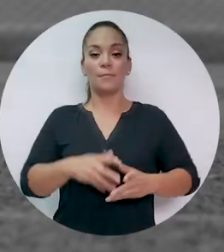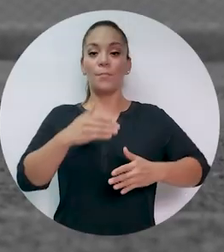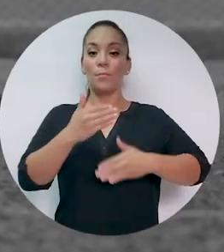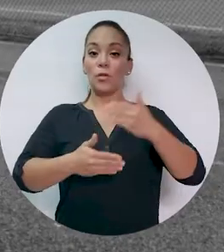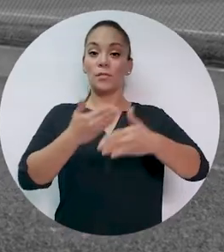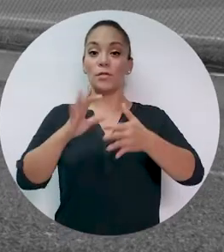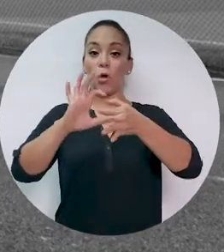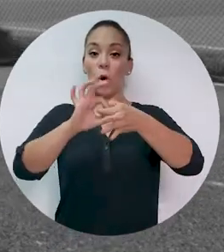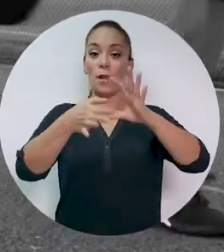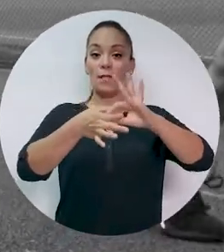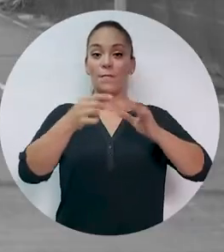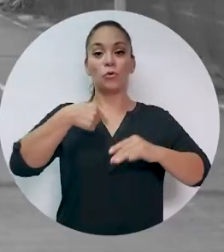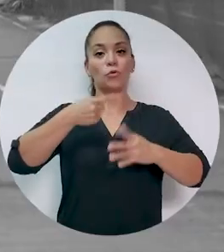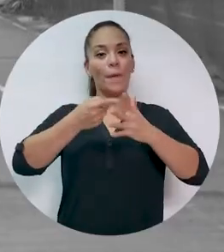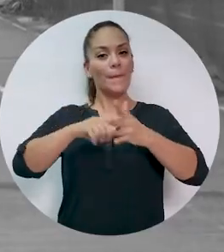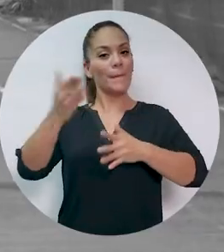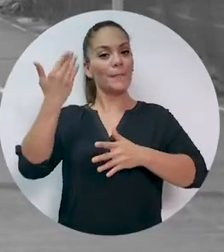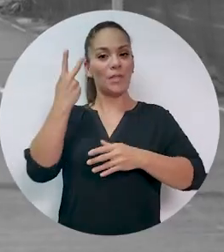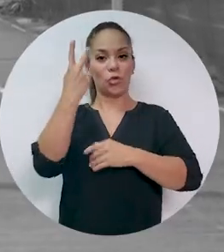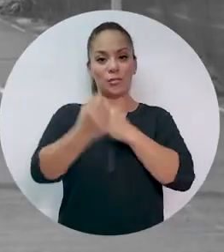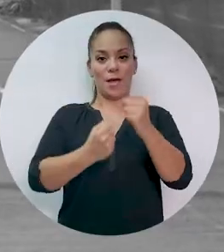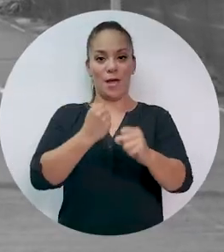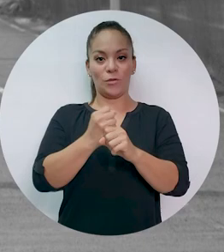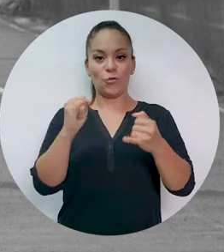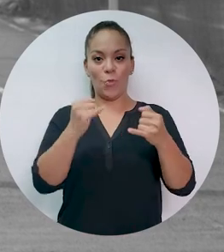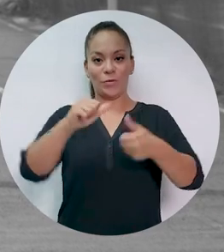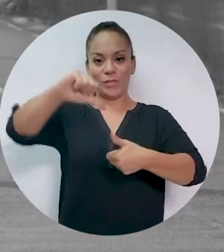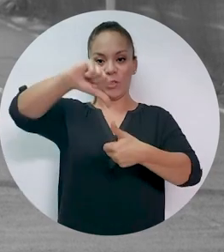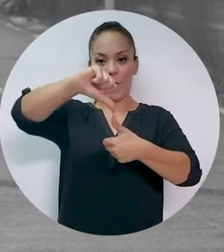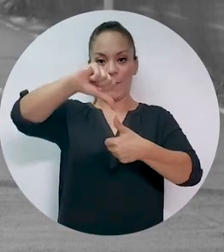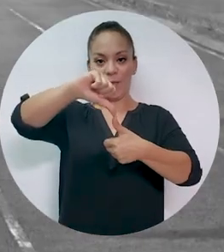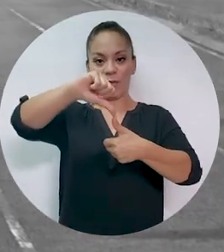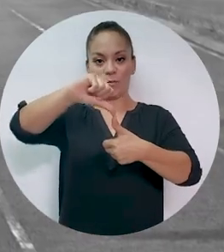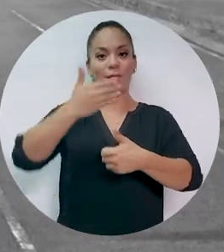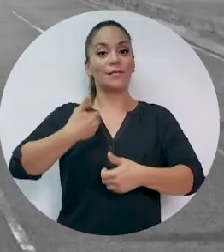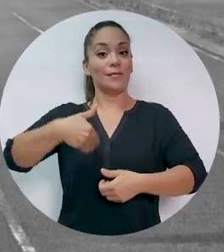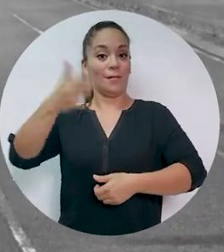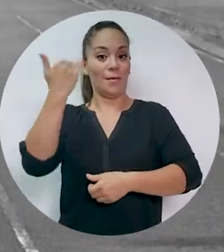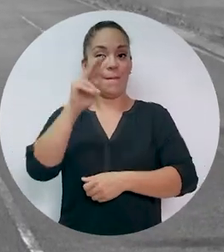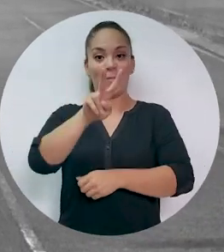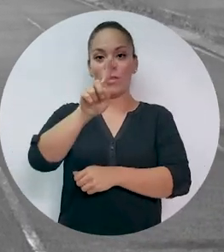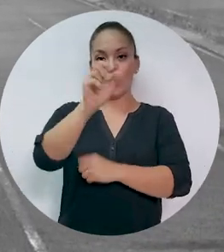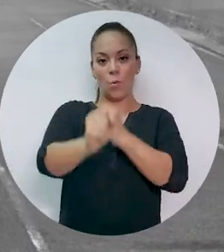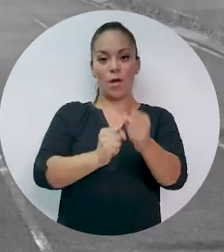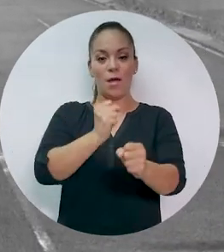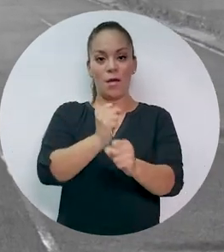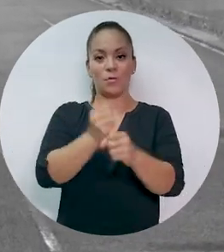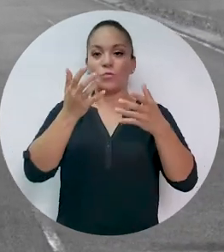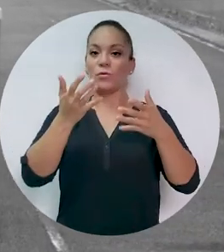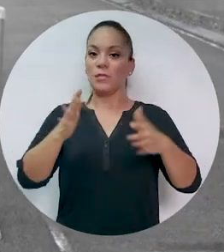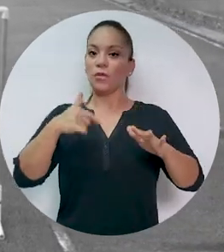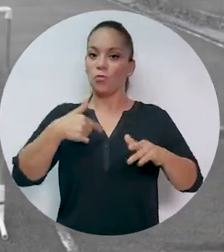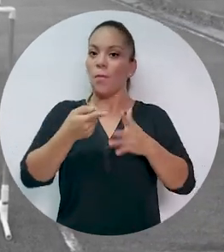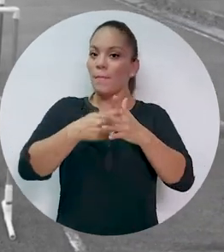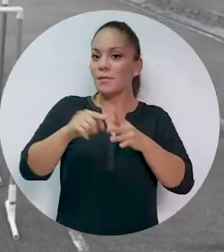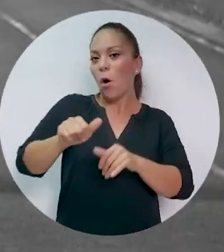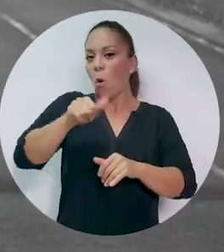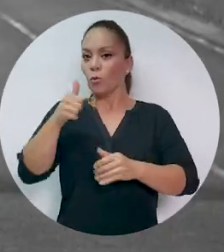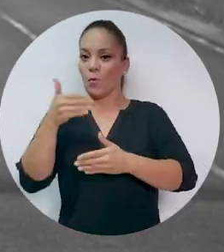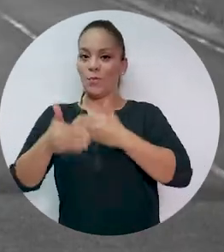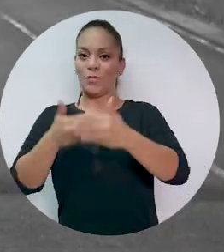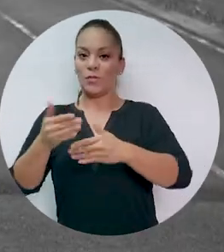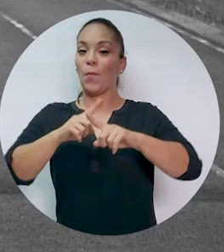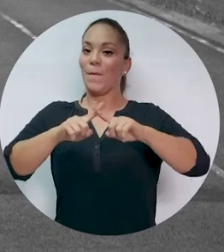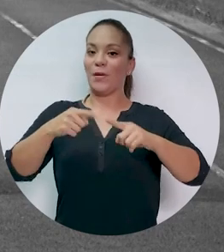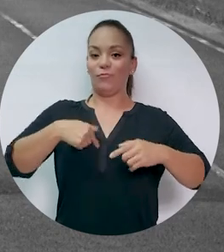El proceso olímpico yo lo empecé hace dos años en Juegos Centroamericanos. Tenía 21 años y ya había empezado uno antes,